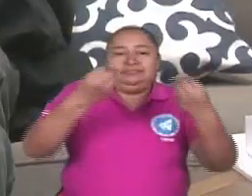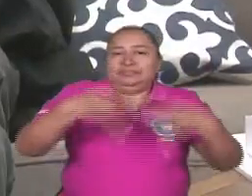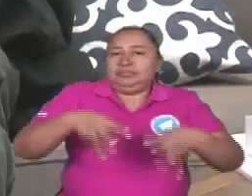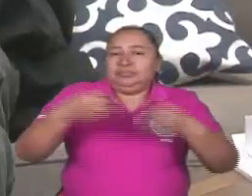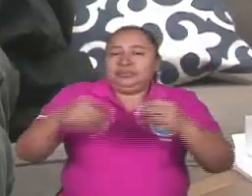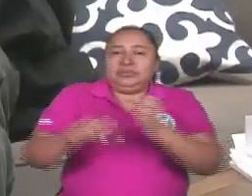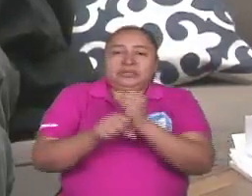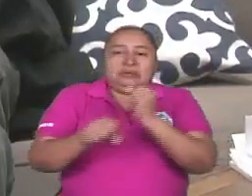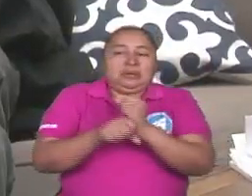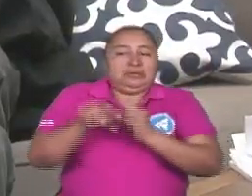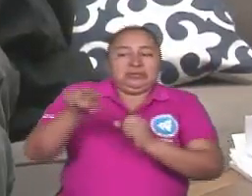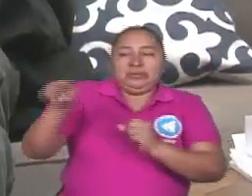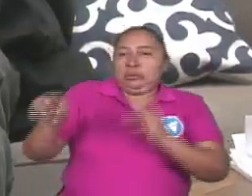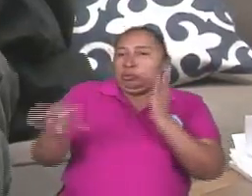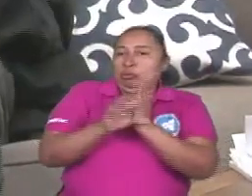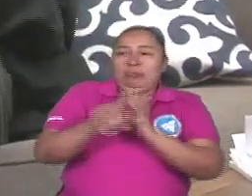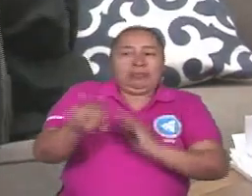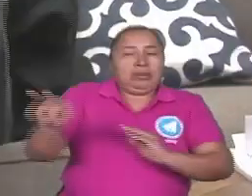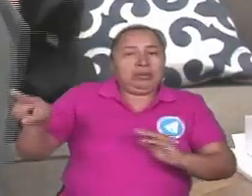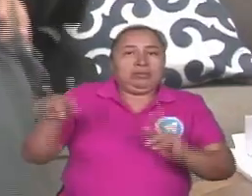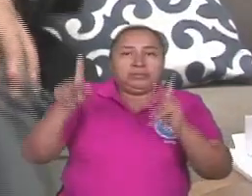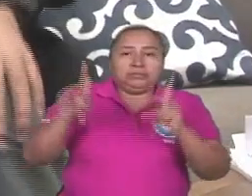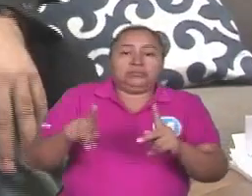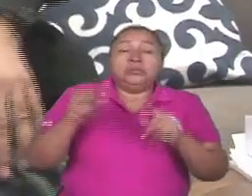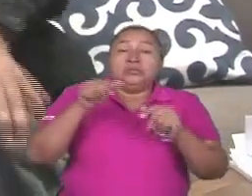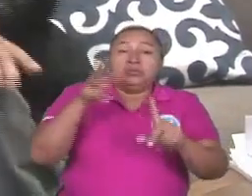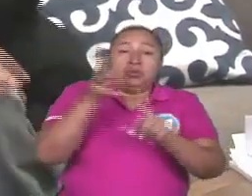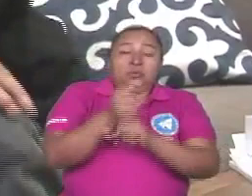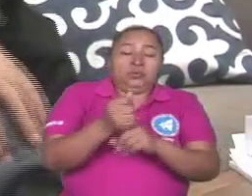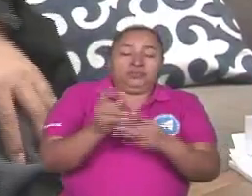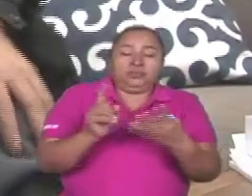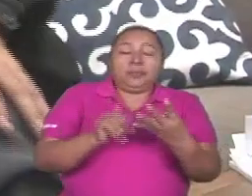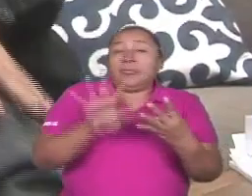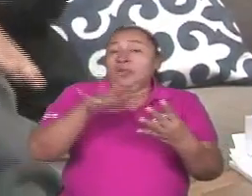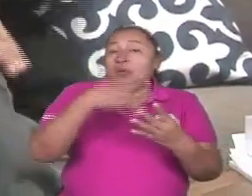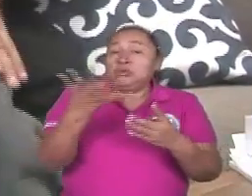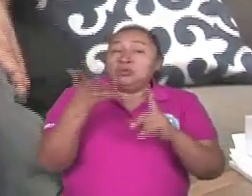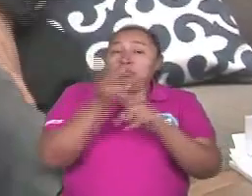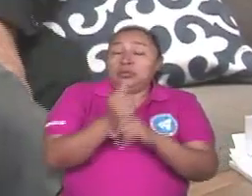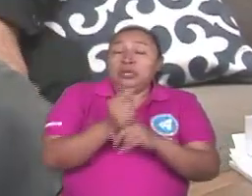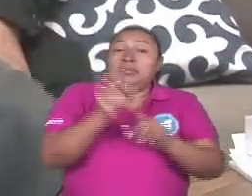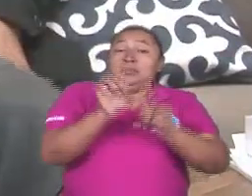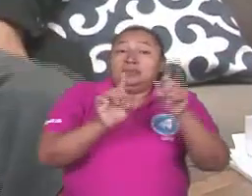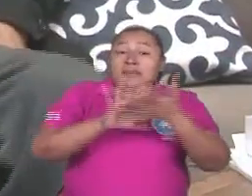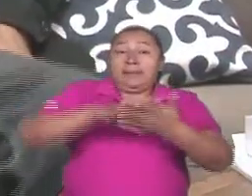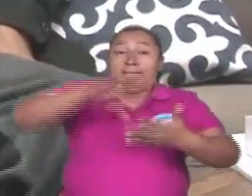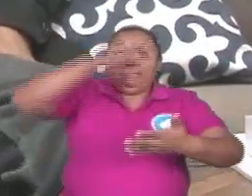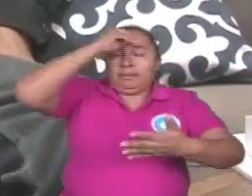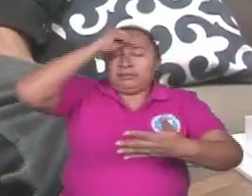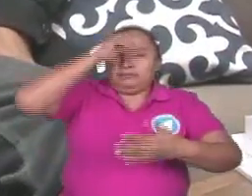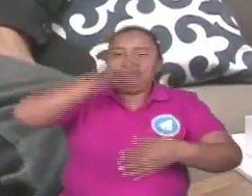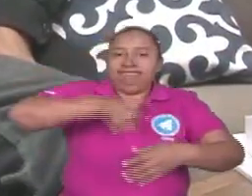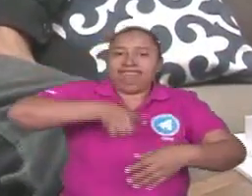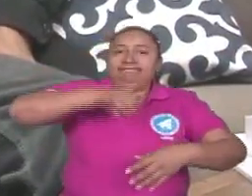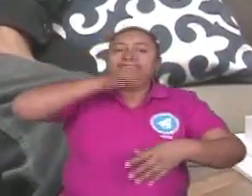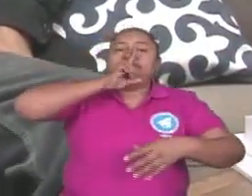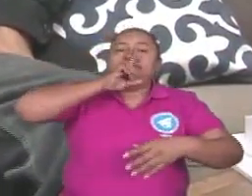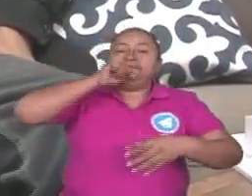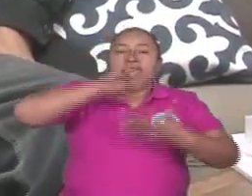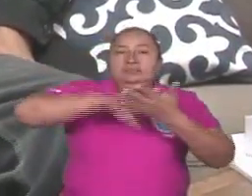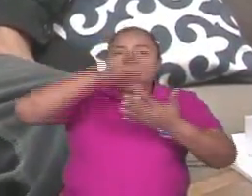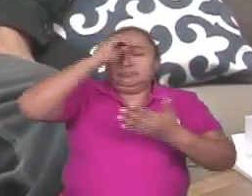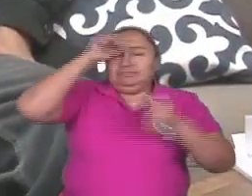aventura fascista. Ese es un logro. Otro logro fue el nivel de aprendizaje que logramos, porque hemos obtenido un